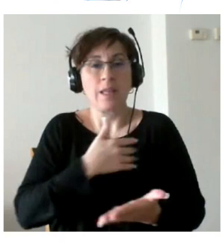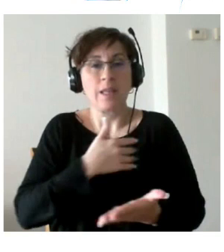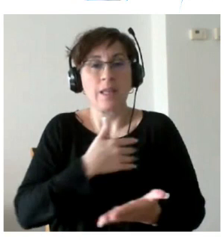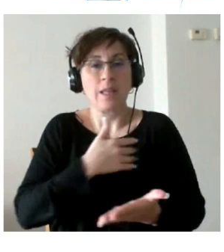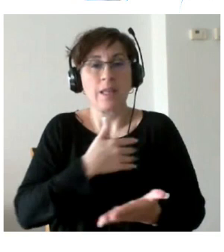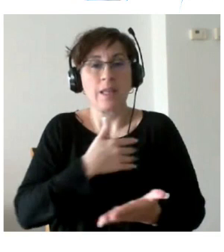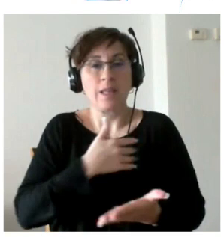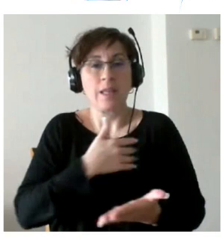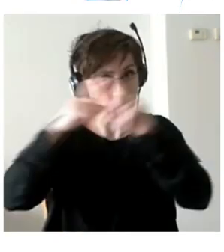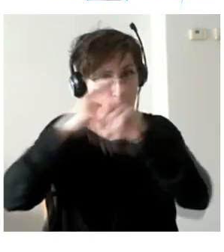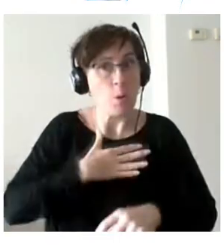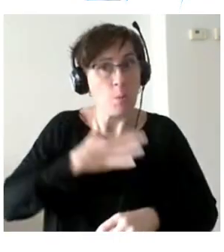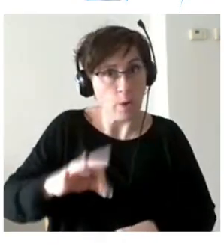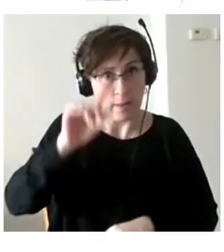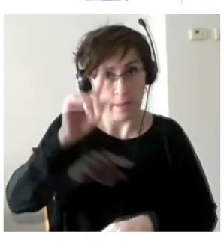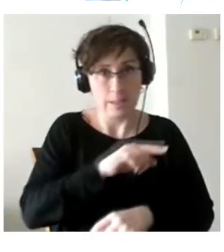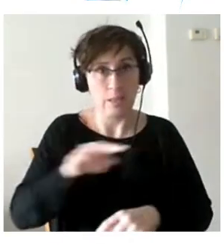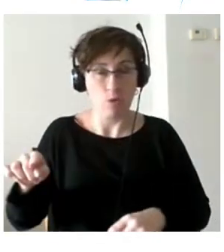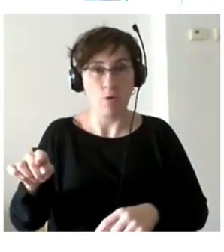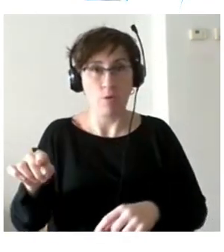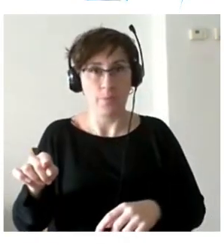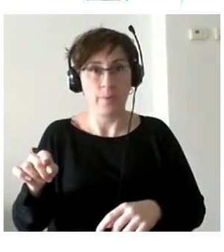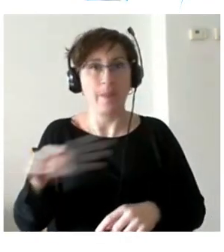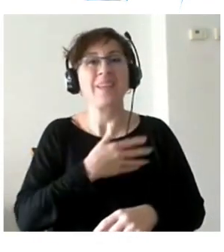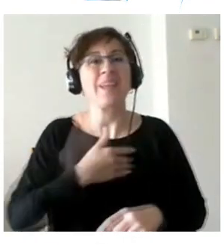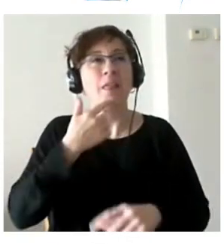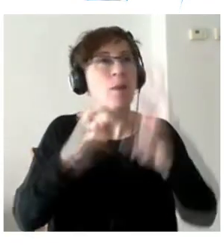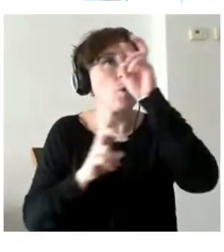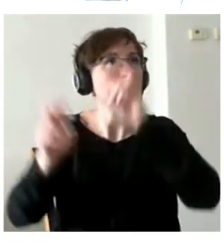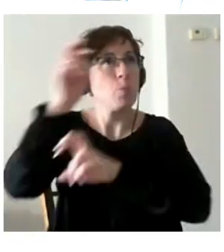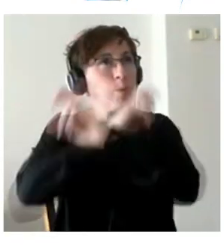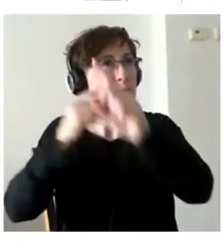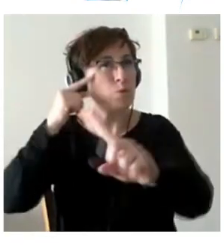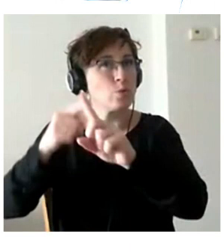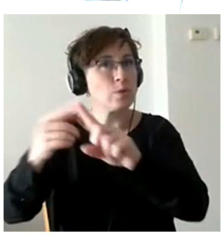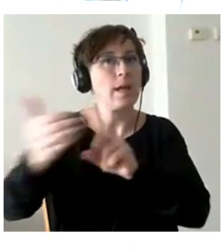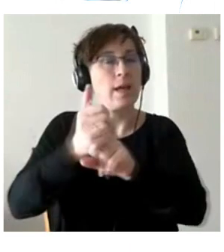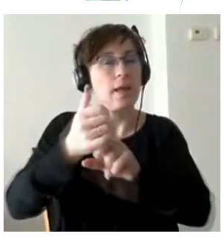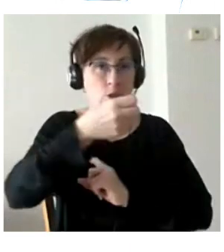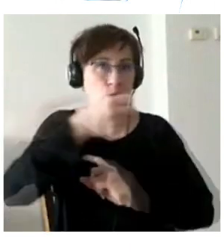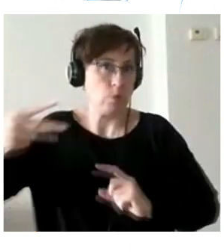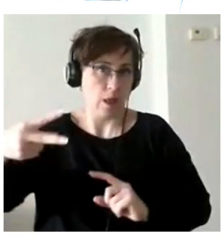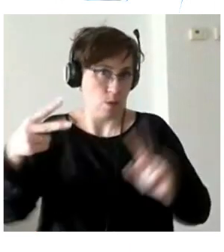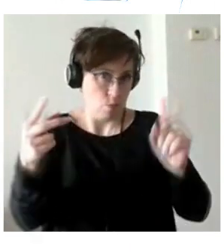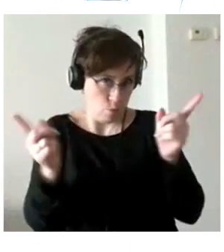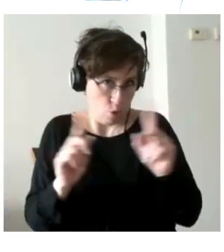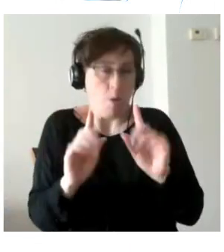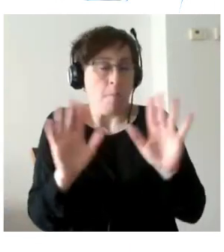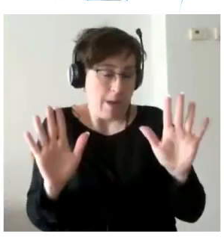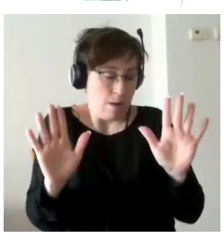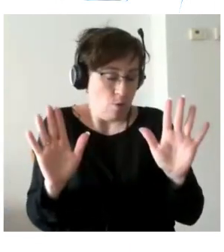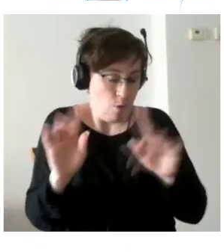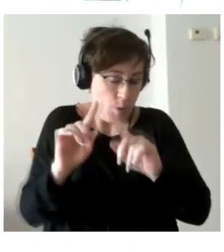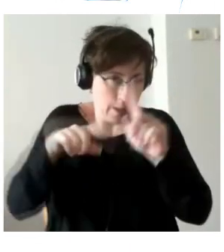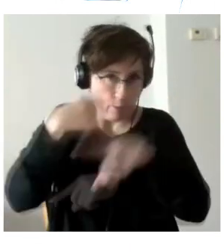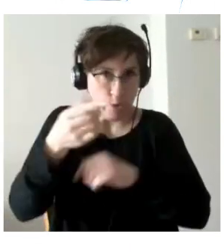penitenciario. La orientación no era tanto a la obtención de un resultado aunque luego comentaré que efectivamente eso estuvo también presente muy